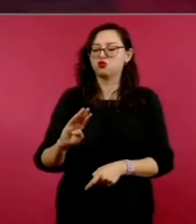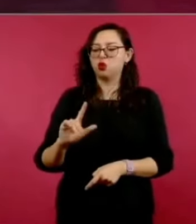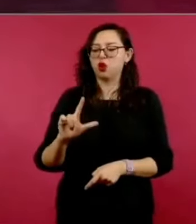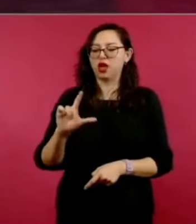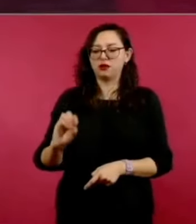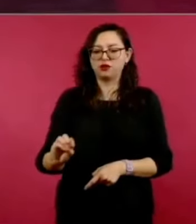ahora sí, vámonos a…